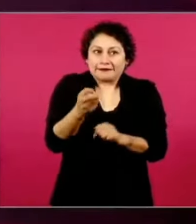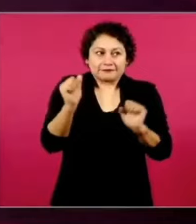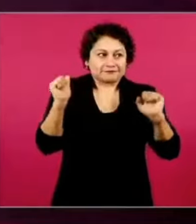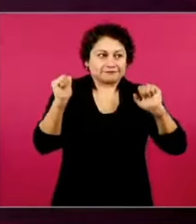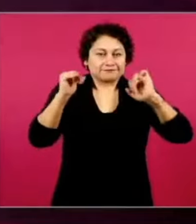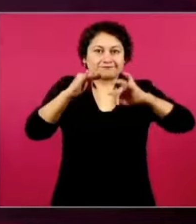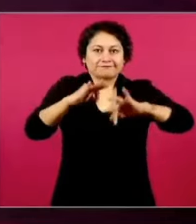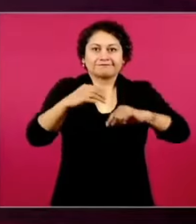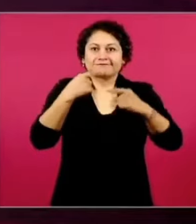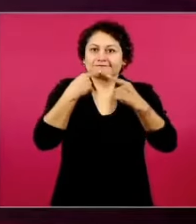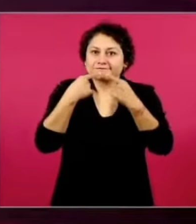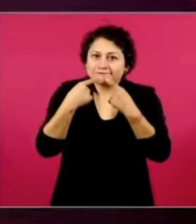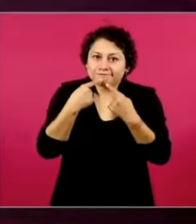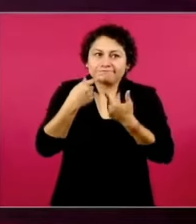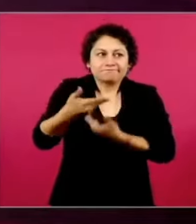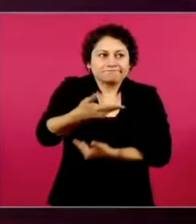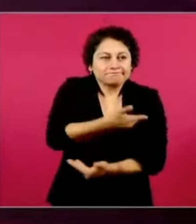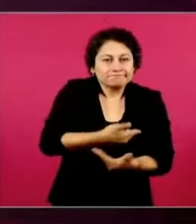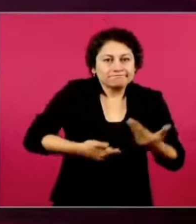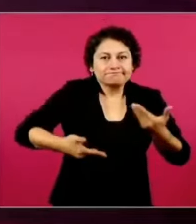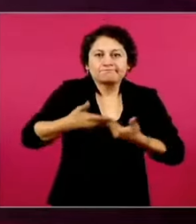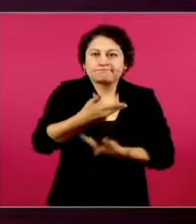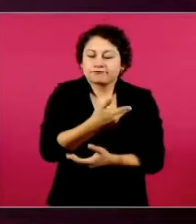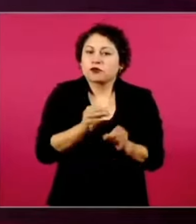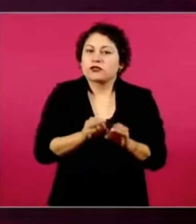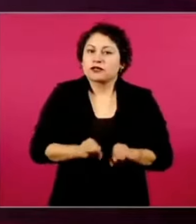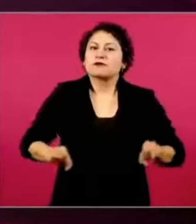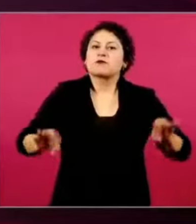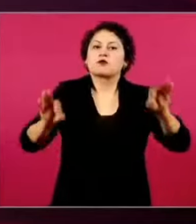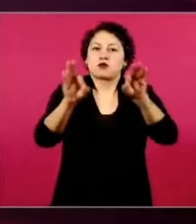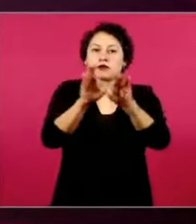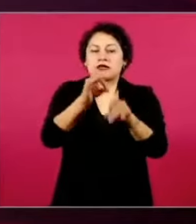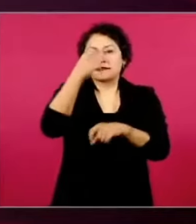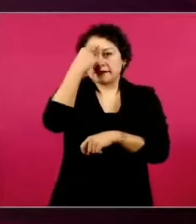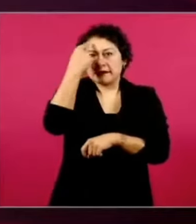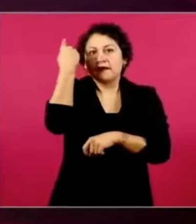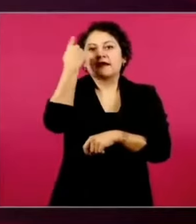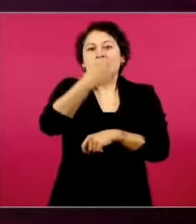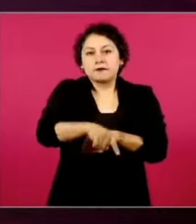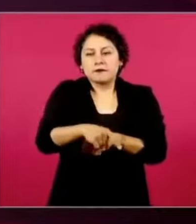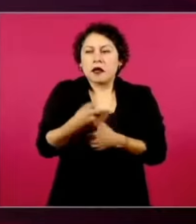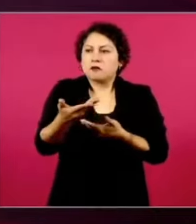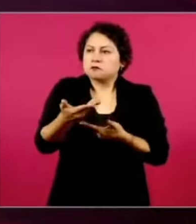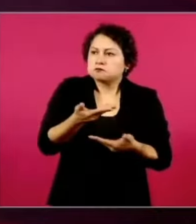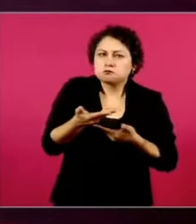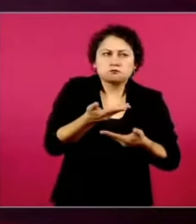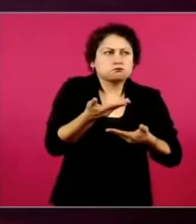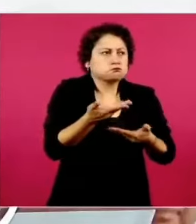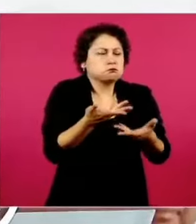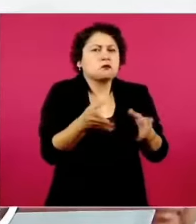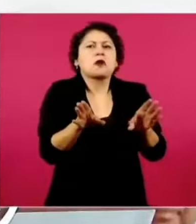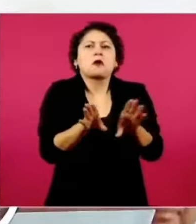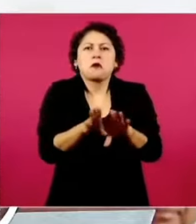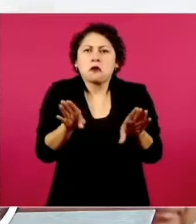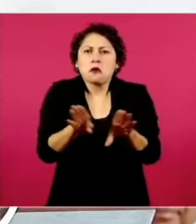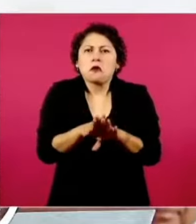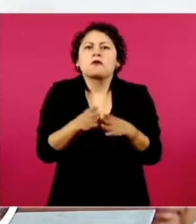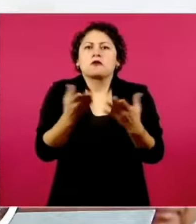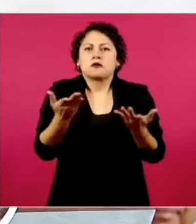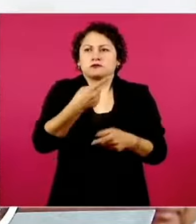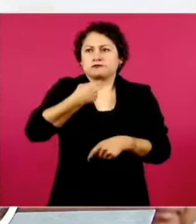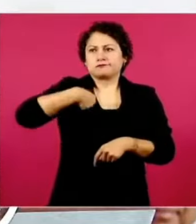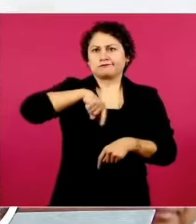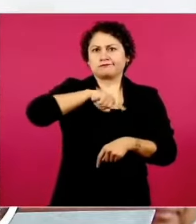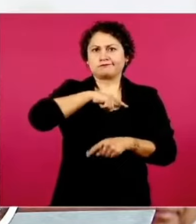digamos, qué estrategias, primero que nada un balance, ¿no?, de cómo nos encontramos para poder entender la situación que